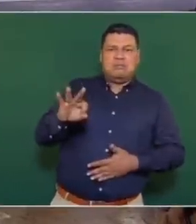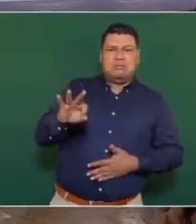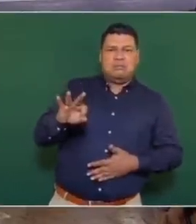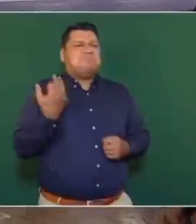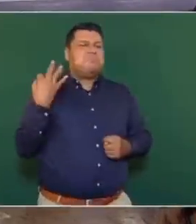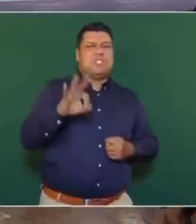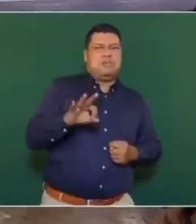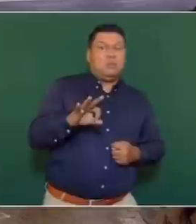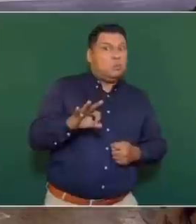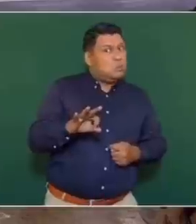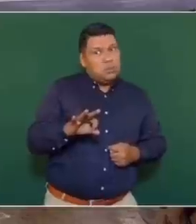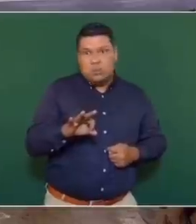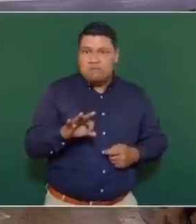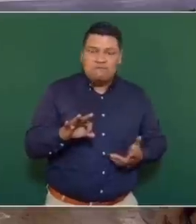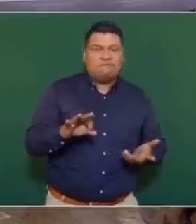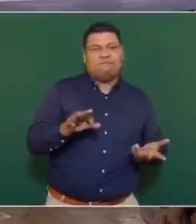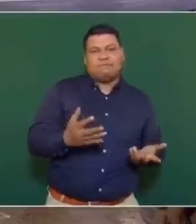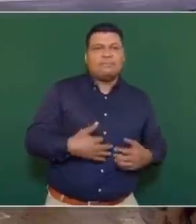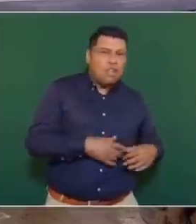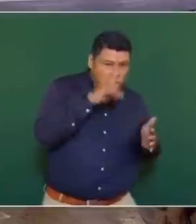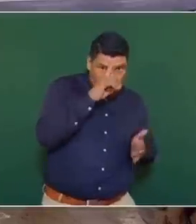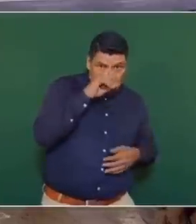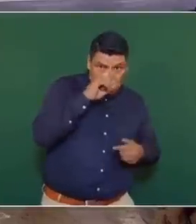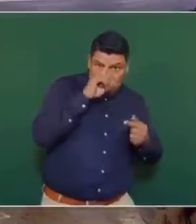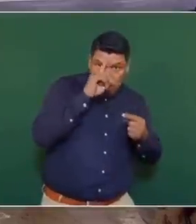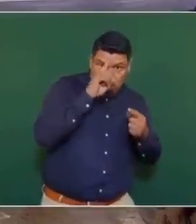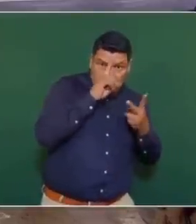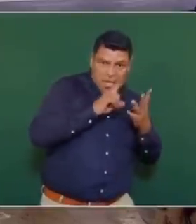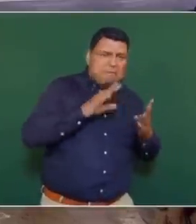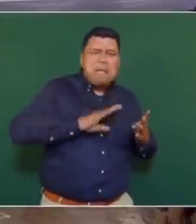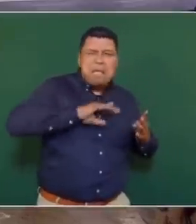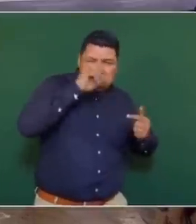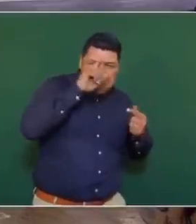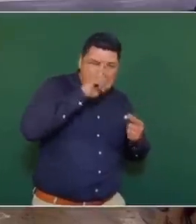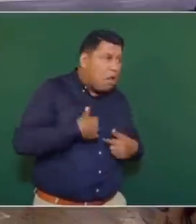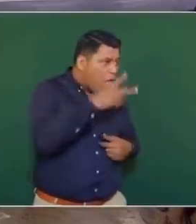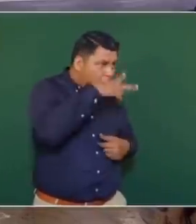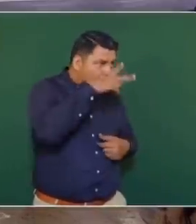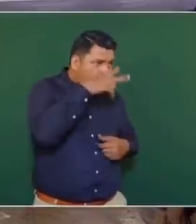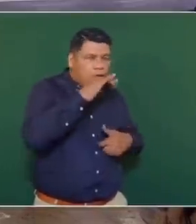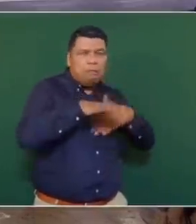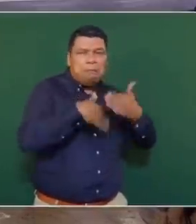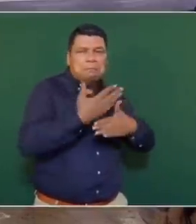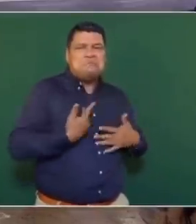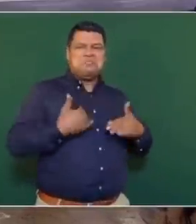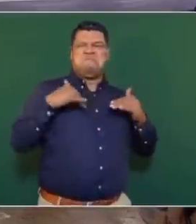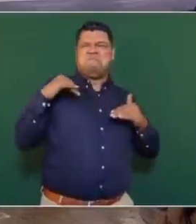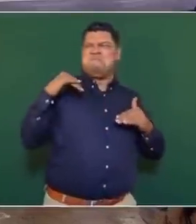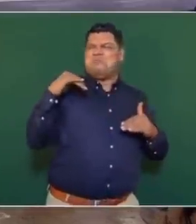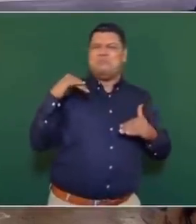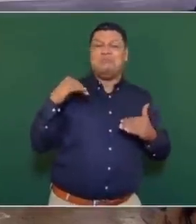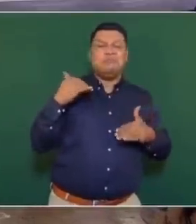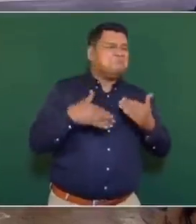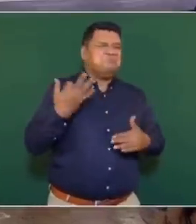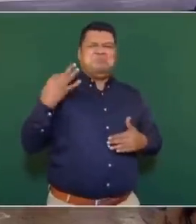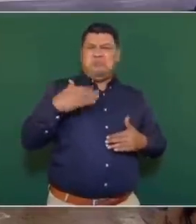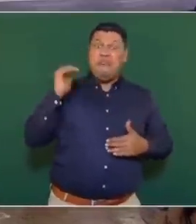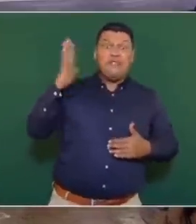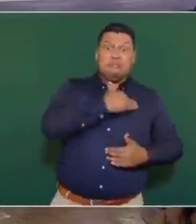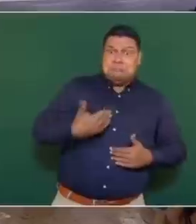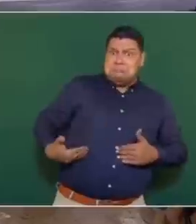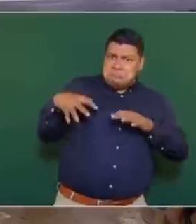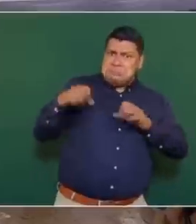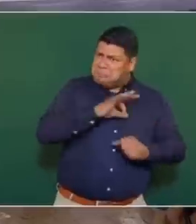a Peña y aconsejado por, este, o mal aconsejado. Le dicen, ¿no? Puedes ganar la